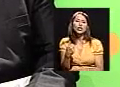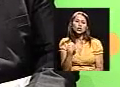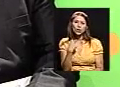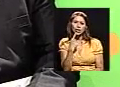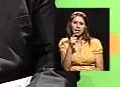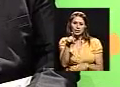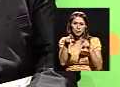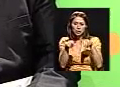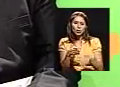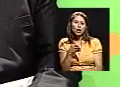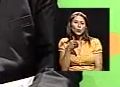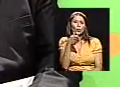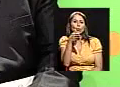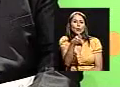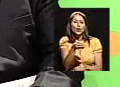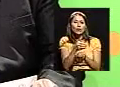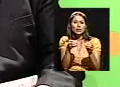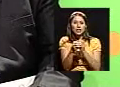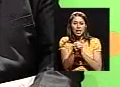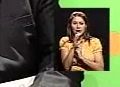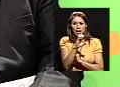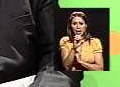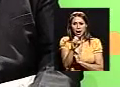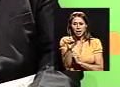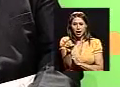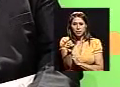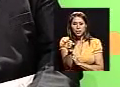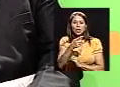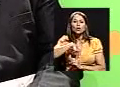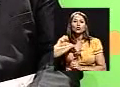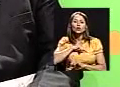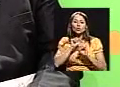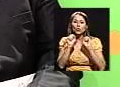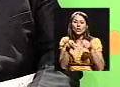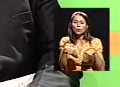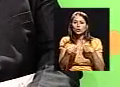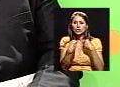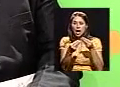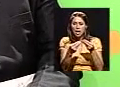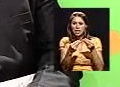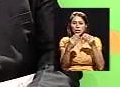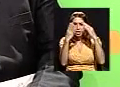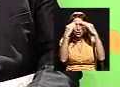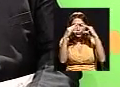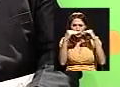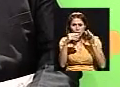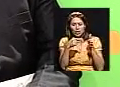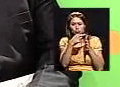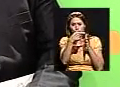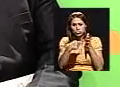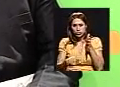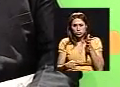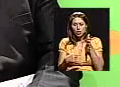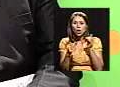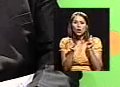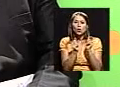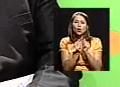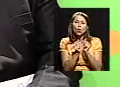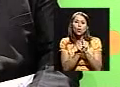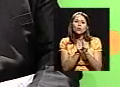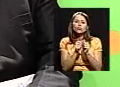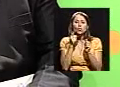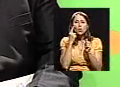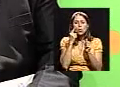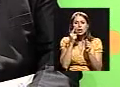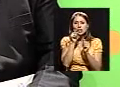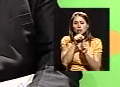una de las sucursales de la caja, donde le podemos entregar un reporte del estudio de cotizaciones y una proyección de derecho,